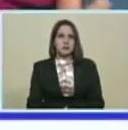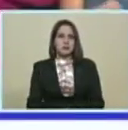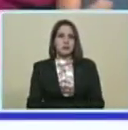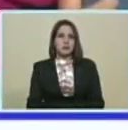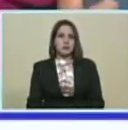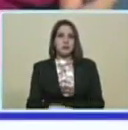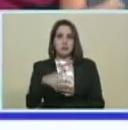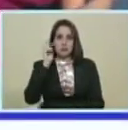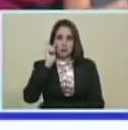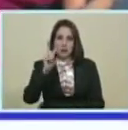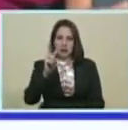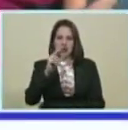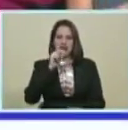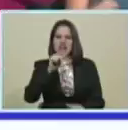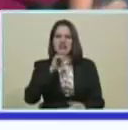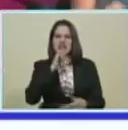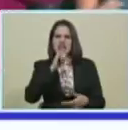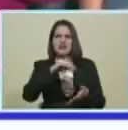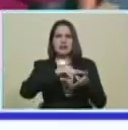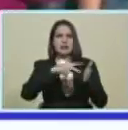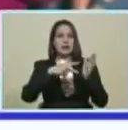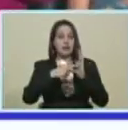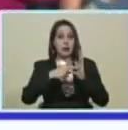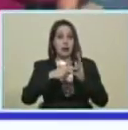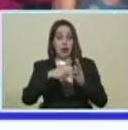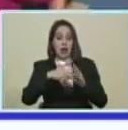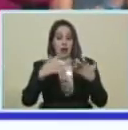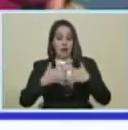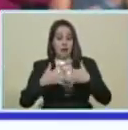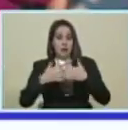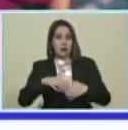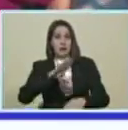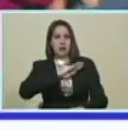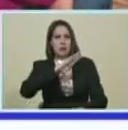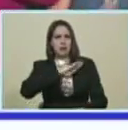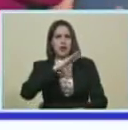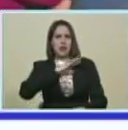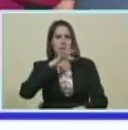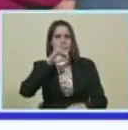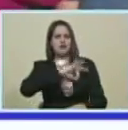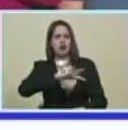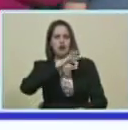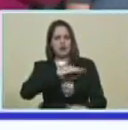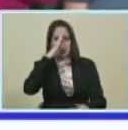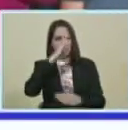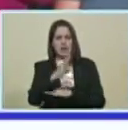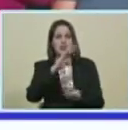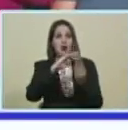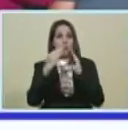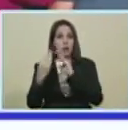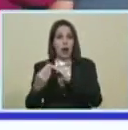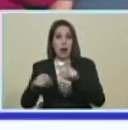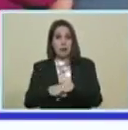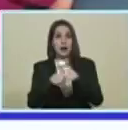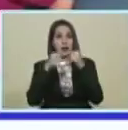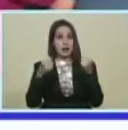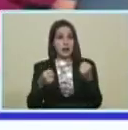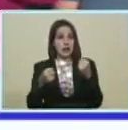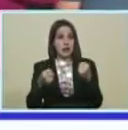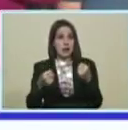Fíjense el concepto Empresa De propiedad social Directa Comunal Panadería